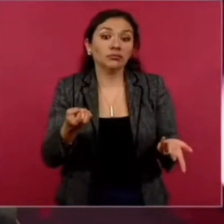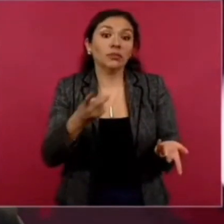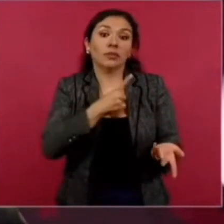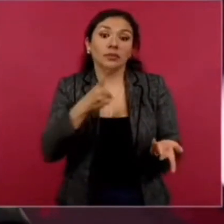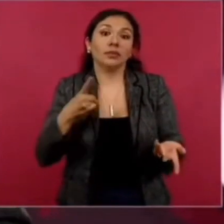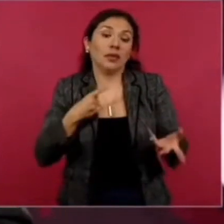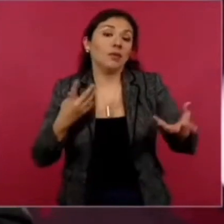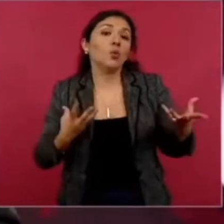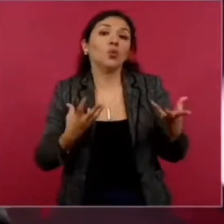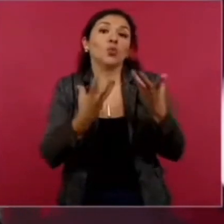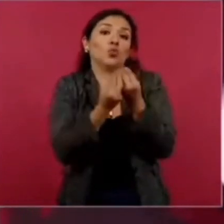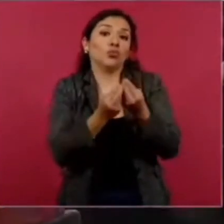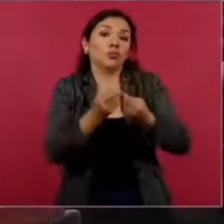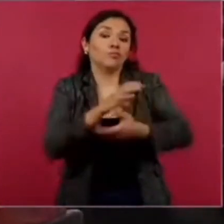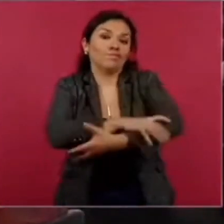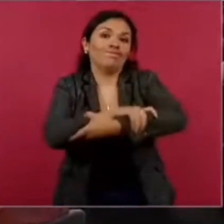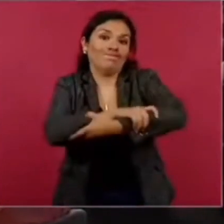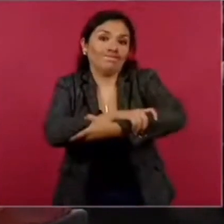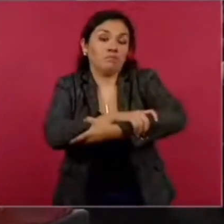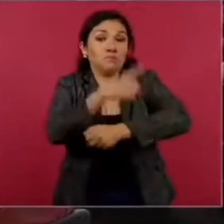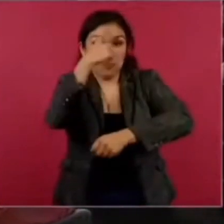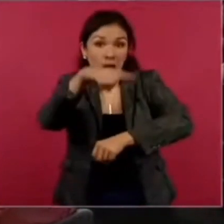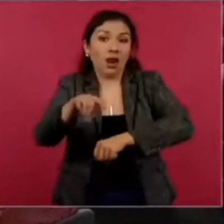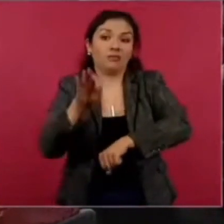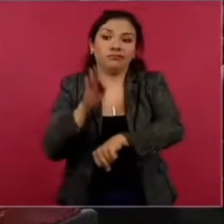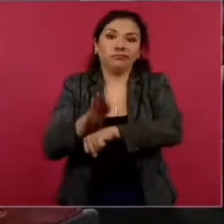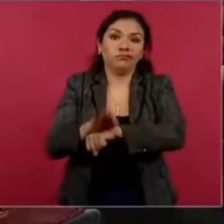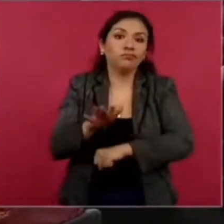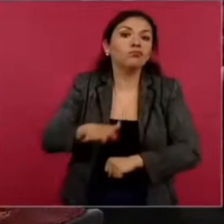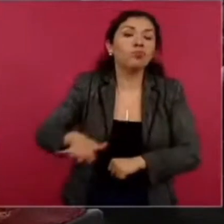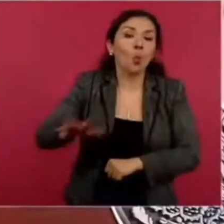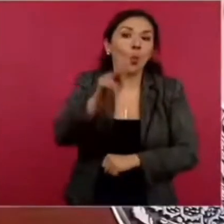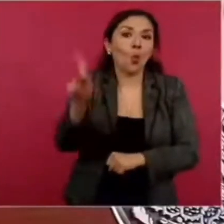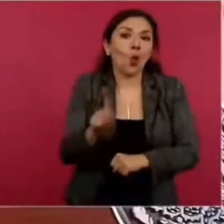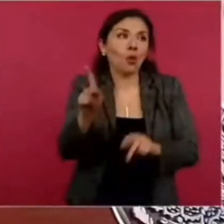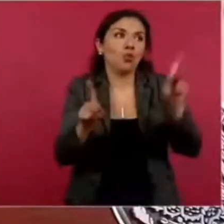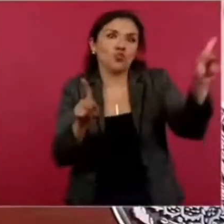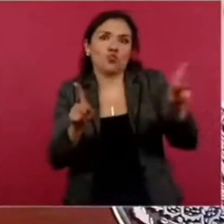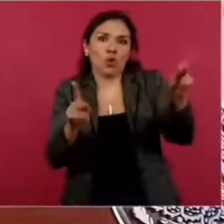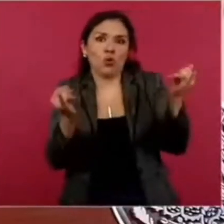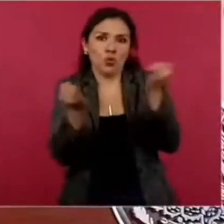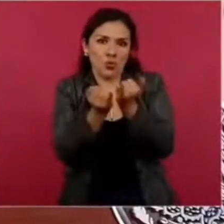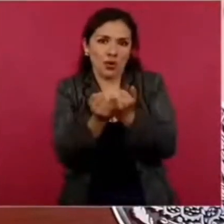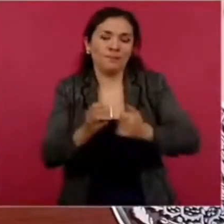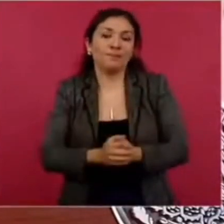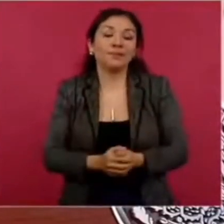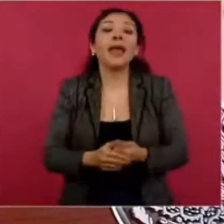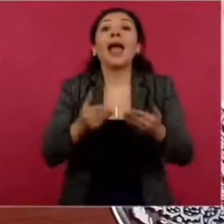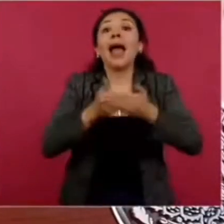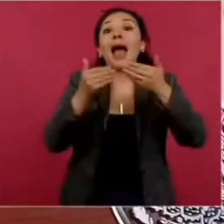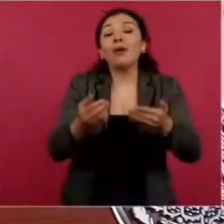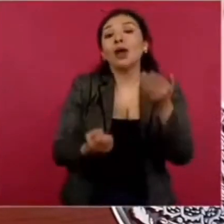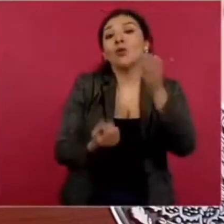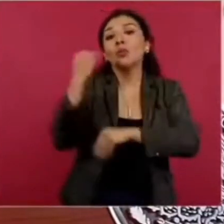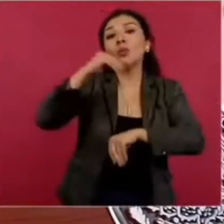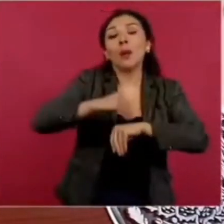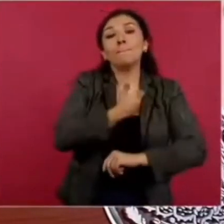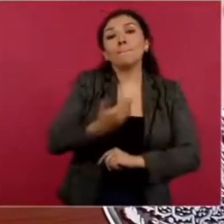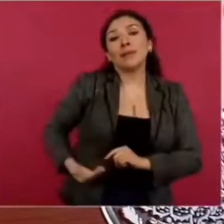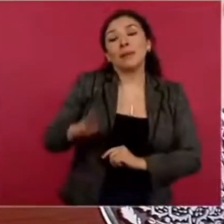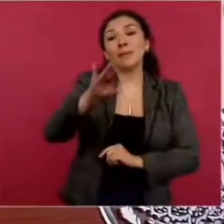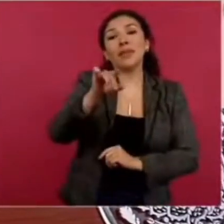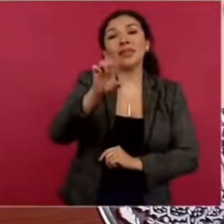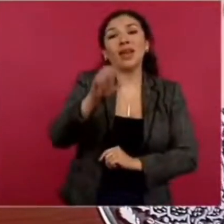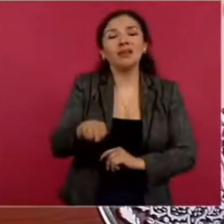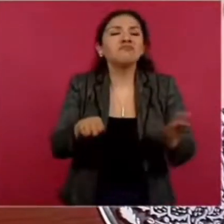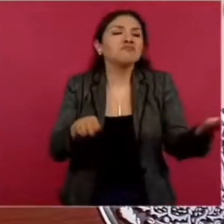trabajar juntos por el bien de nuestros pueblos. y ahora con el presidente Biden pues lo mismo.